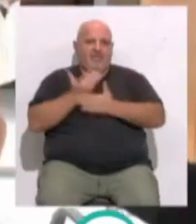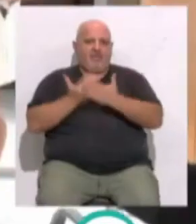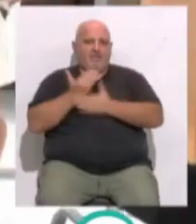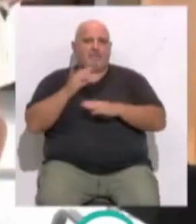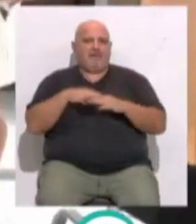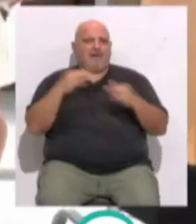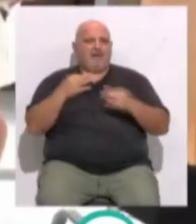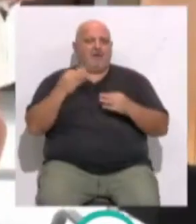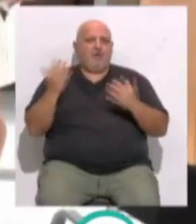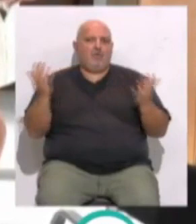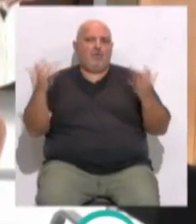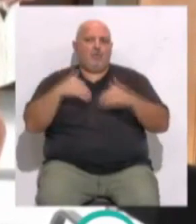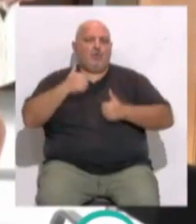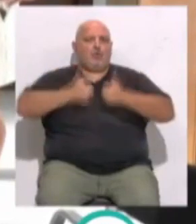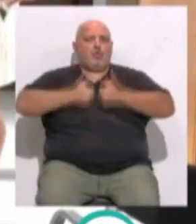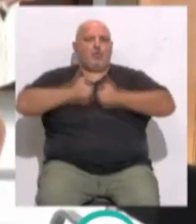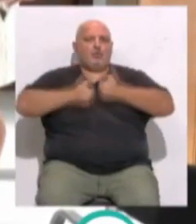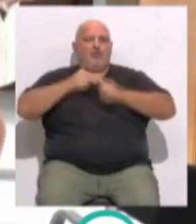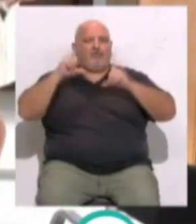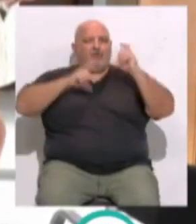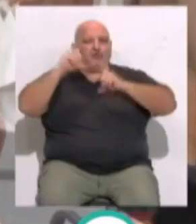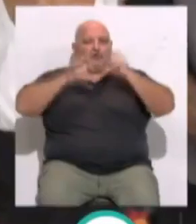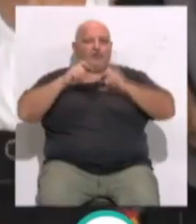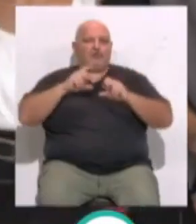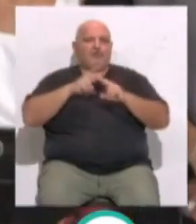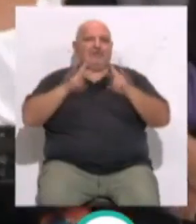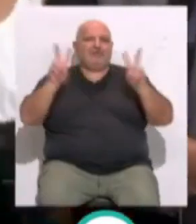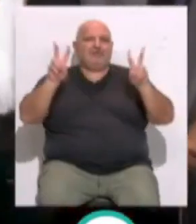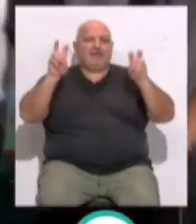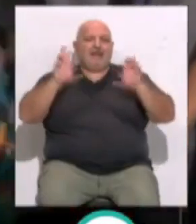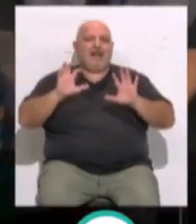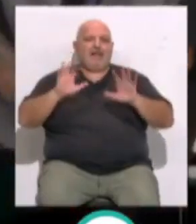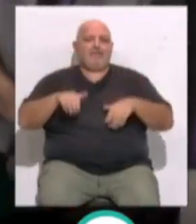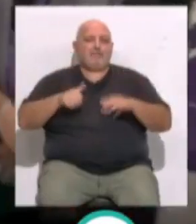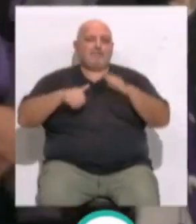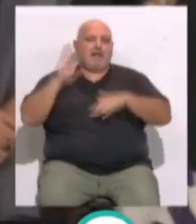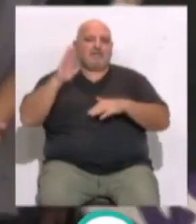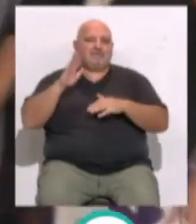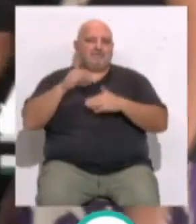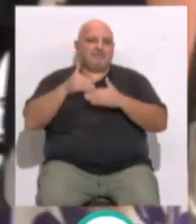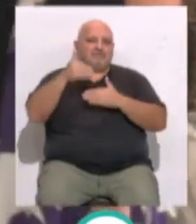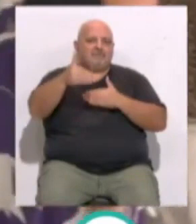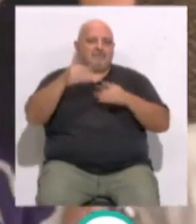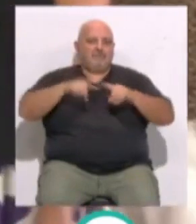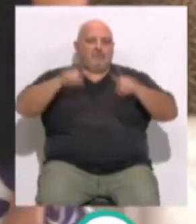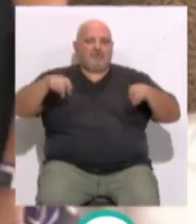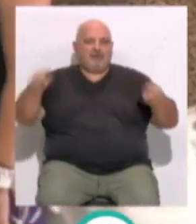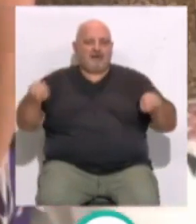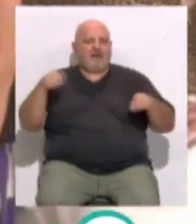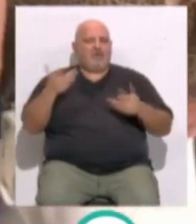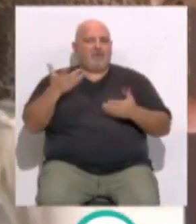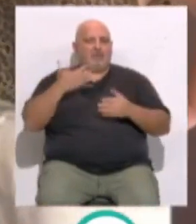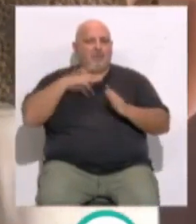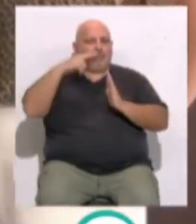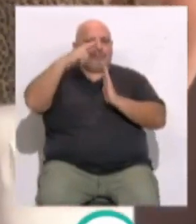y para ello se ha convocado un concurso de fotografía que lleva por título Cádiz, más allá de la puerta de tierra. Las bases